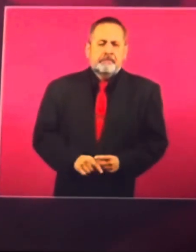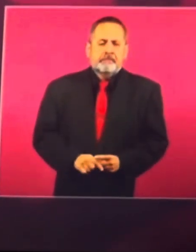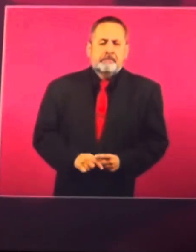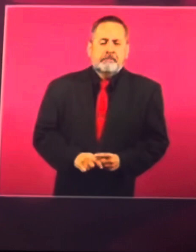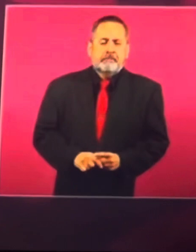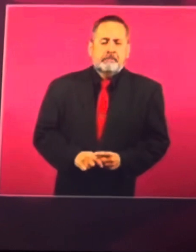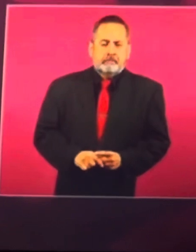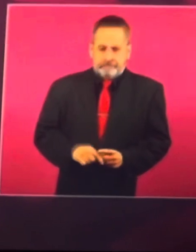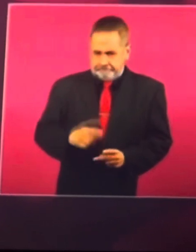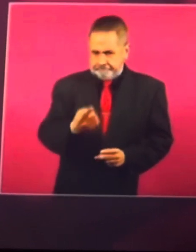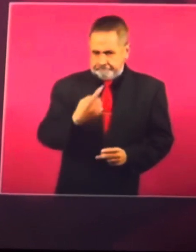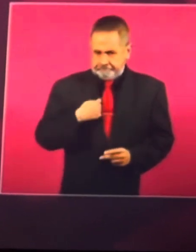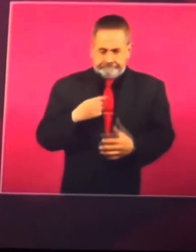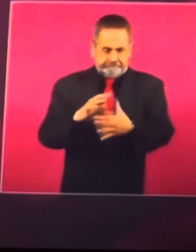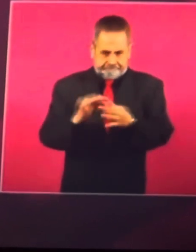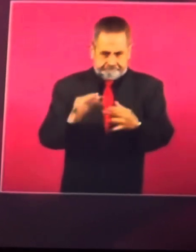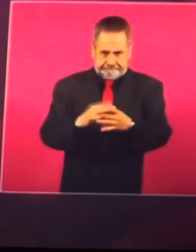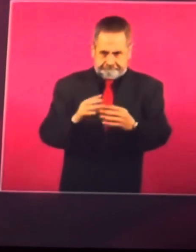¿Qué le explicaba?